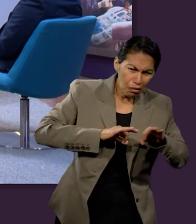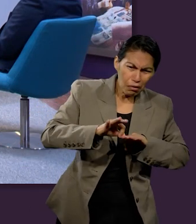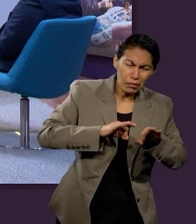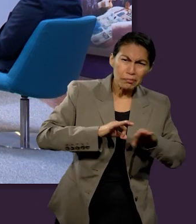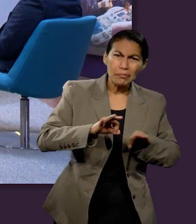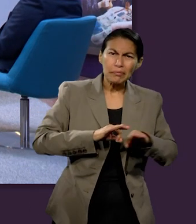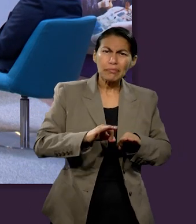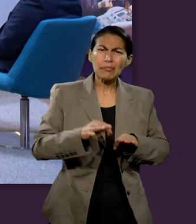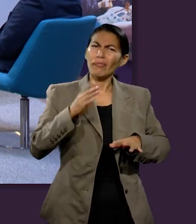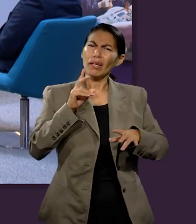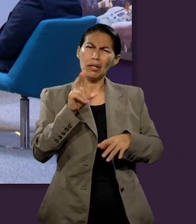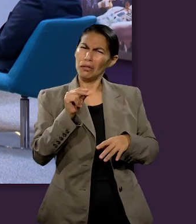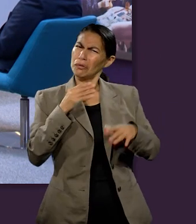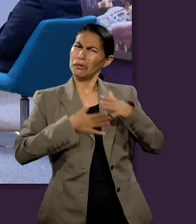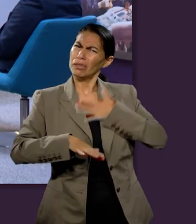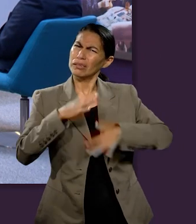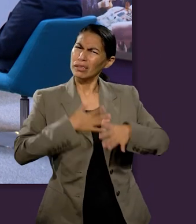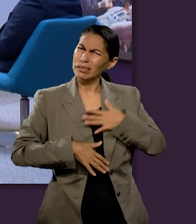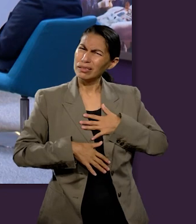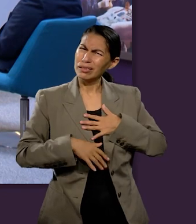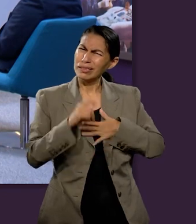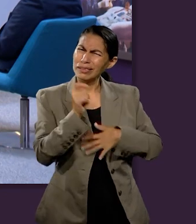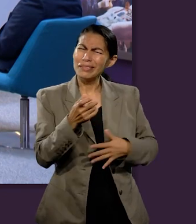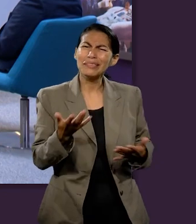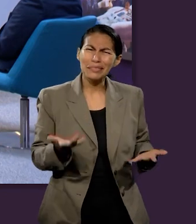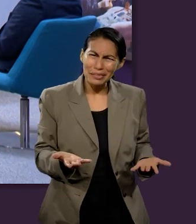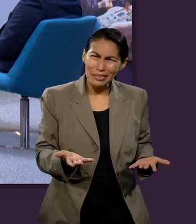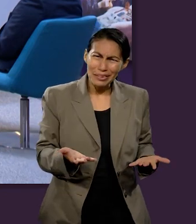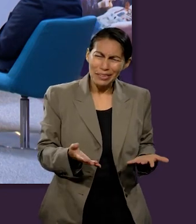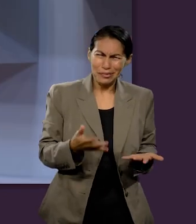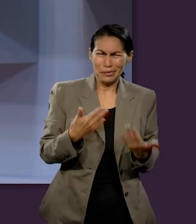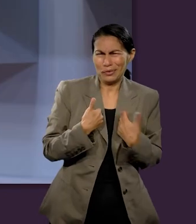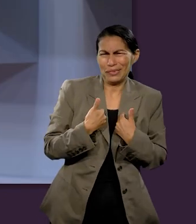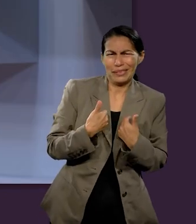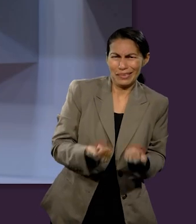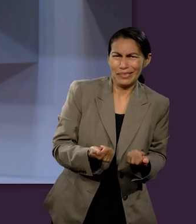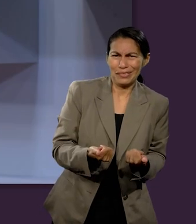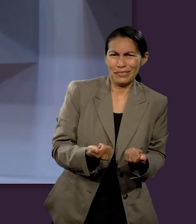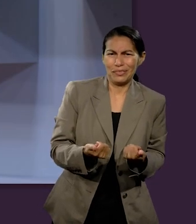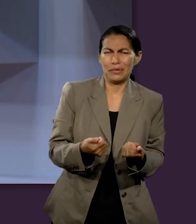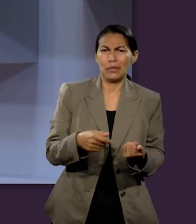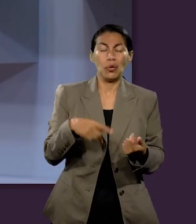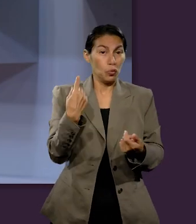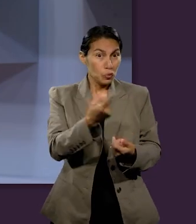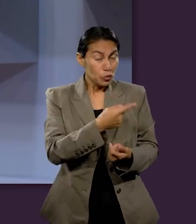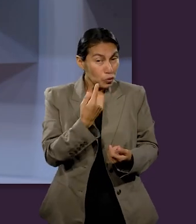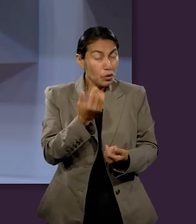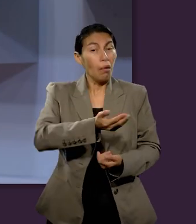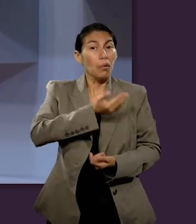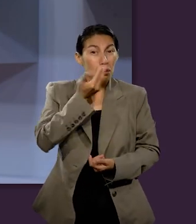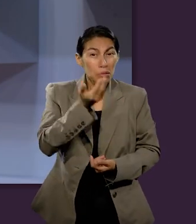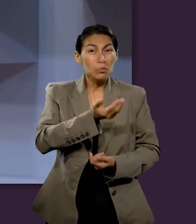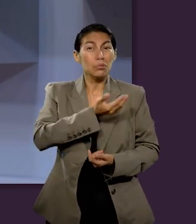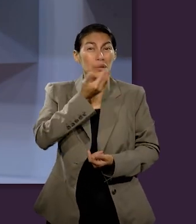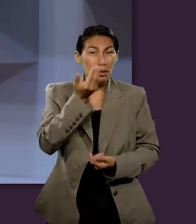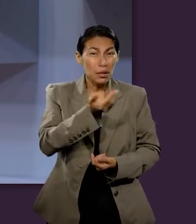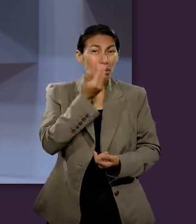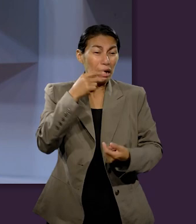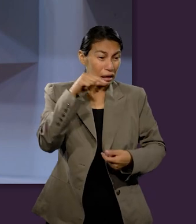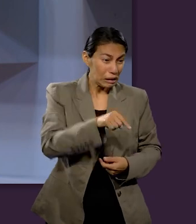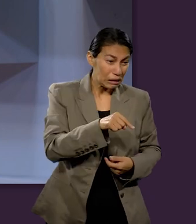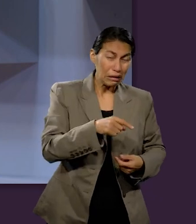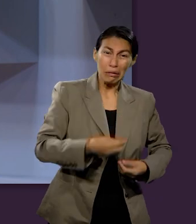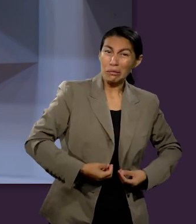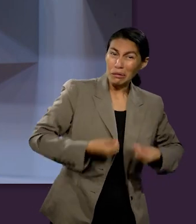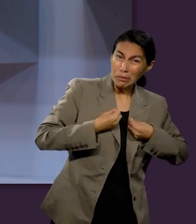trabajando la tierra y saber que nunca uno sufre cansancio. Entonces, como estamos tan acostumbrados, como